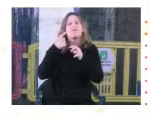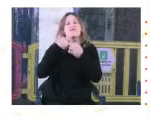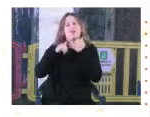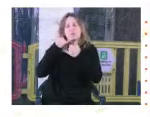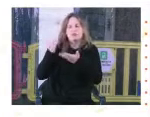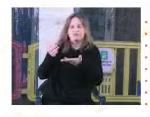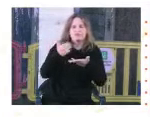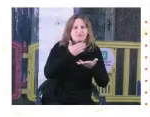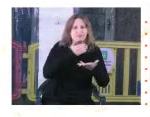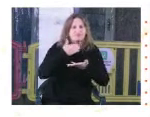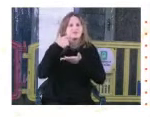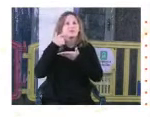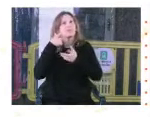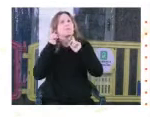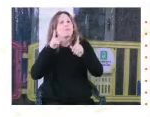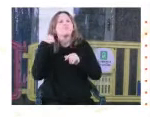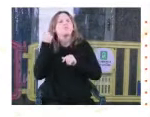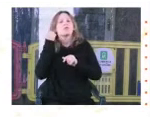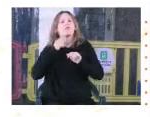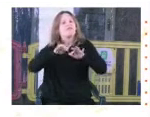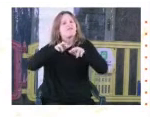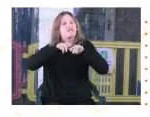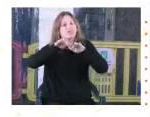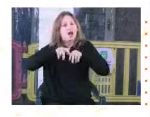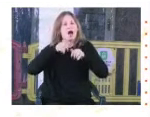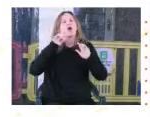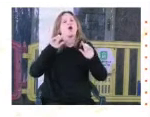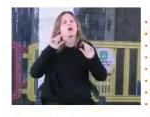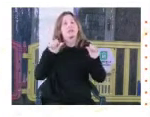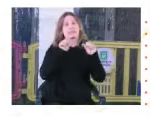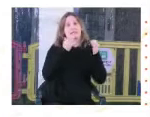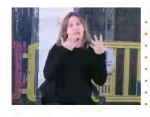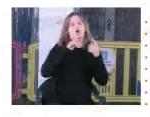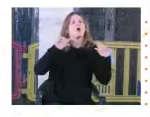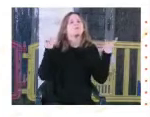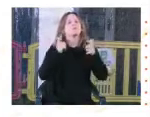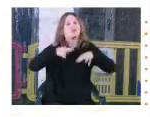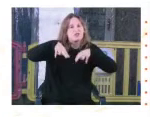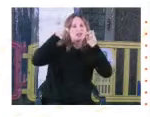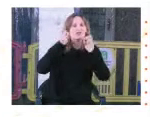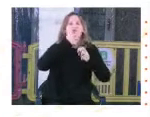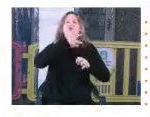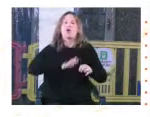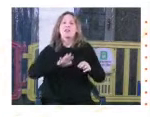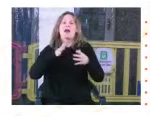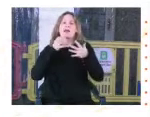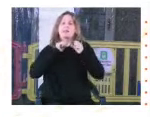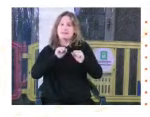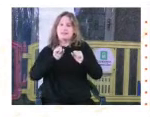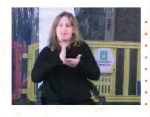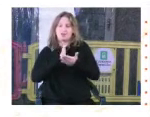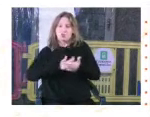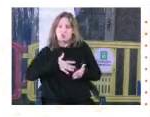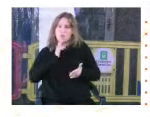preexistente y para eso fue de muchísima ayuda las fichas realizadas por la Comisión de Investigación Histórica de la Secretaría de Derechos Humanos y